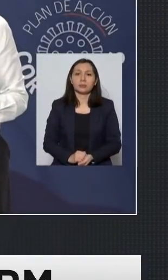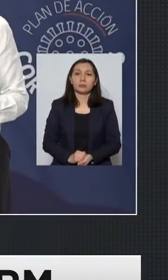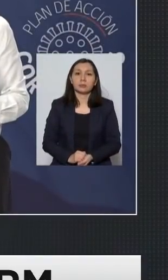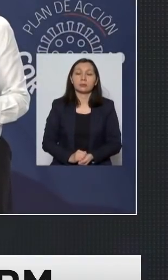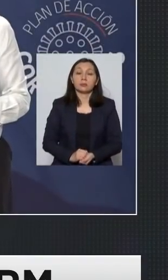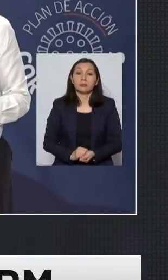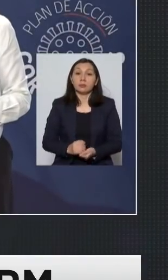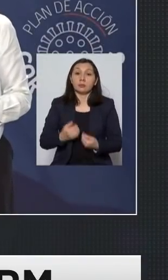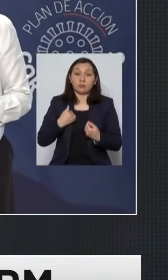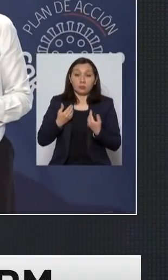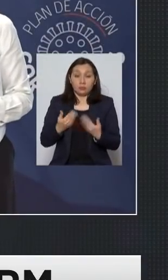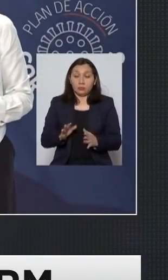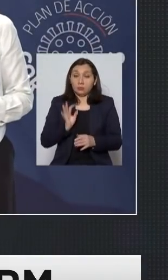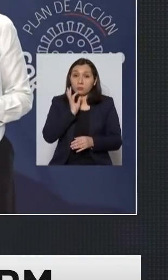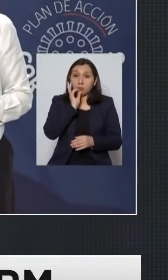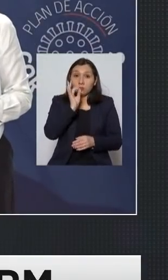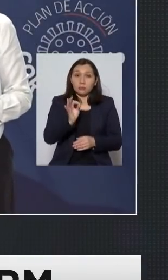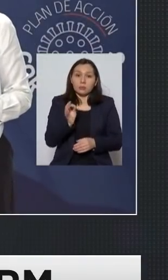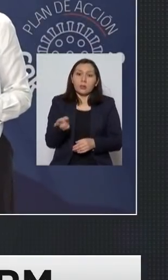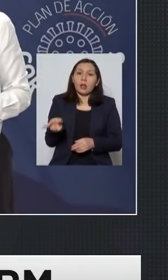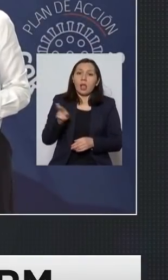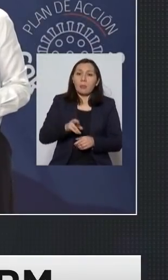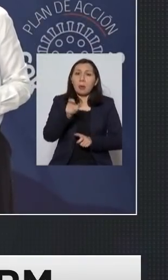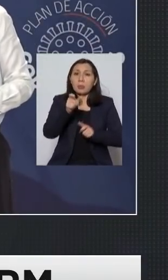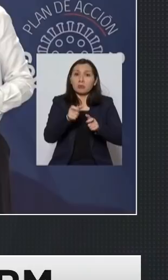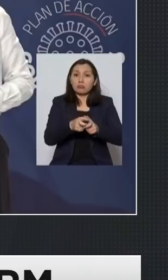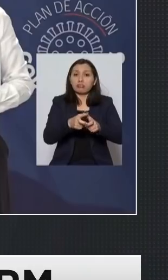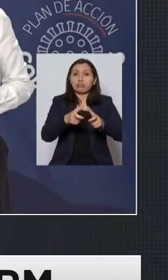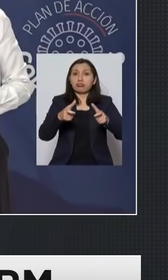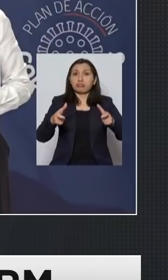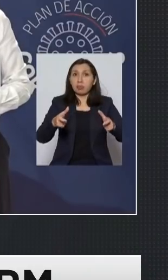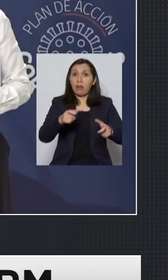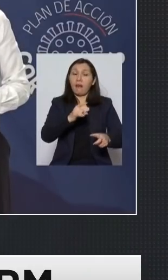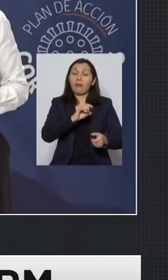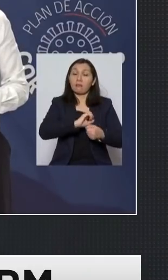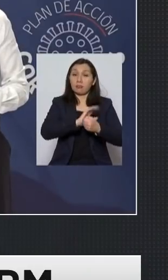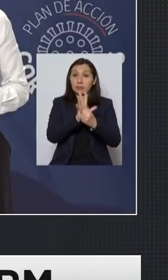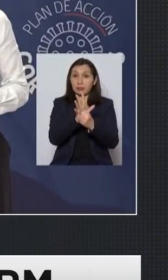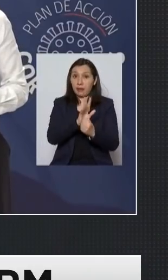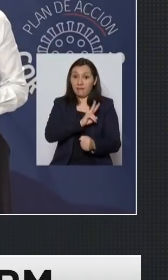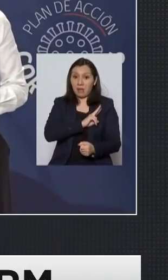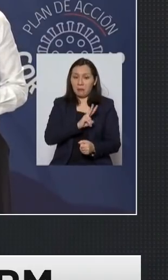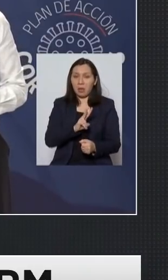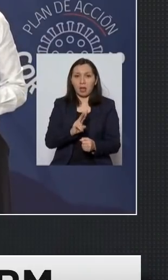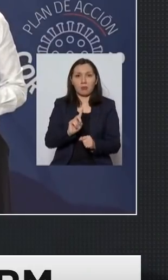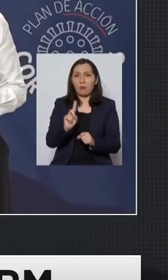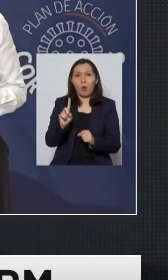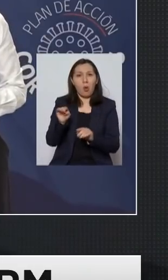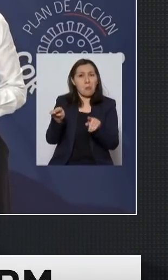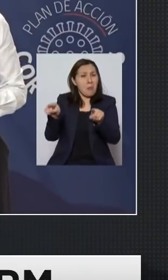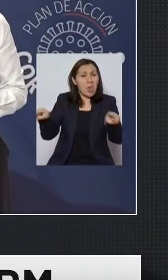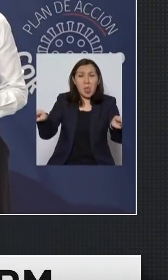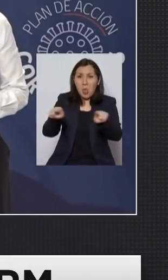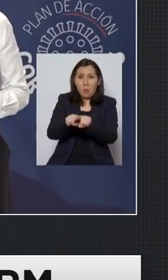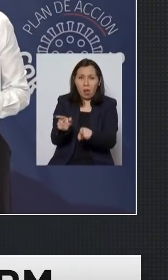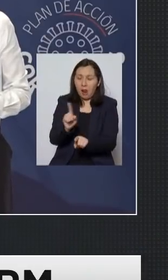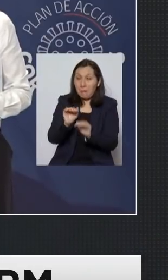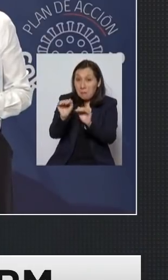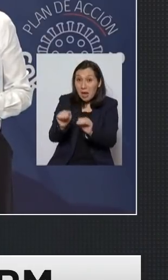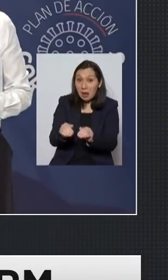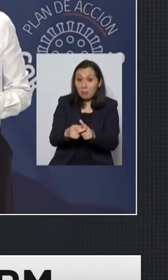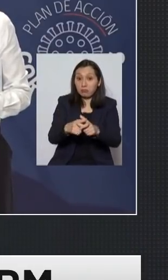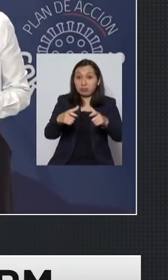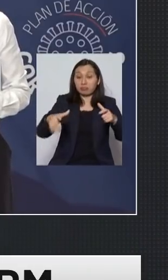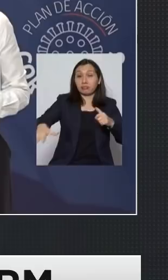como lo he señalado la incidencia de nuevos casos en la región de Valparaíso no tiene comparación incidencia por